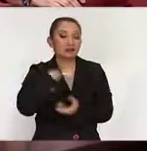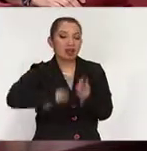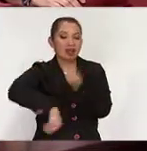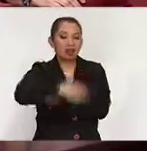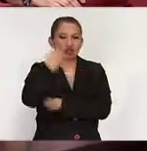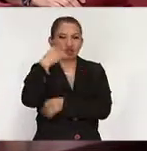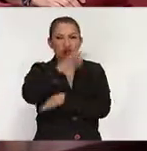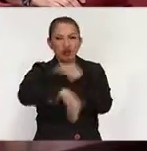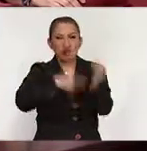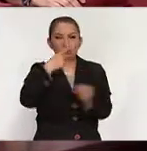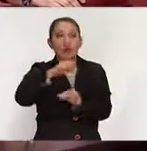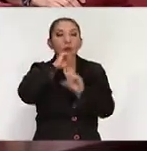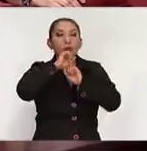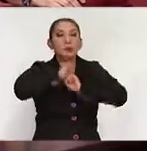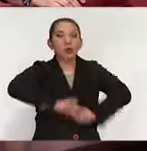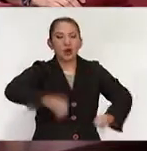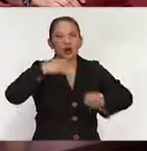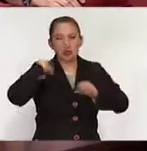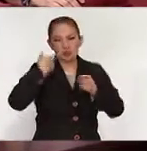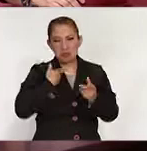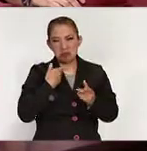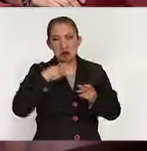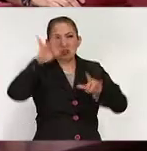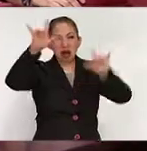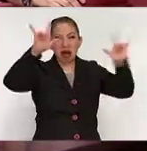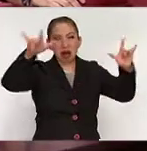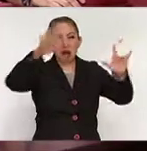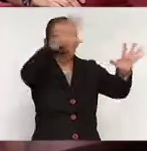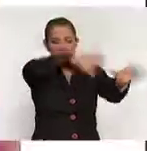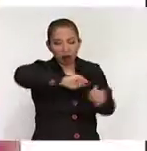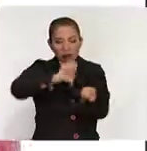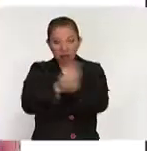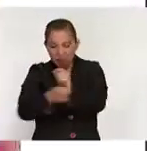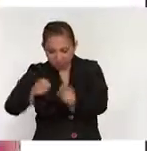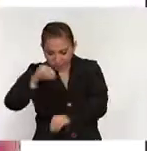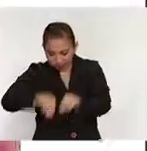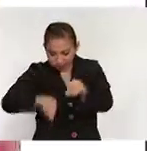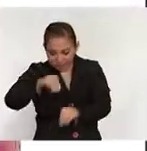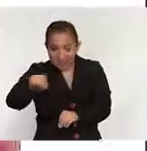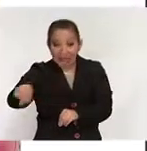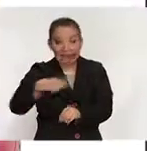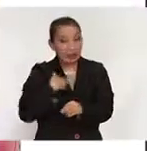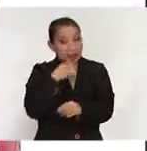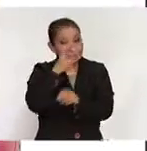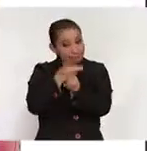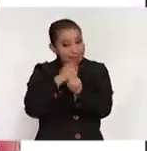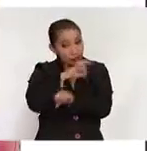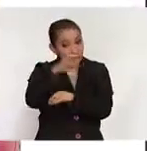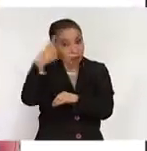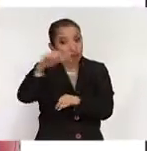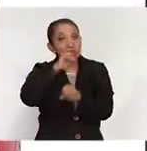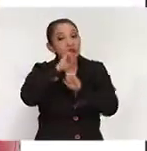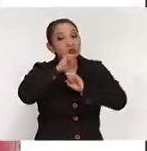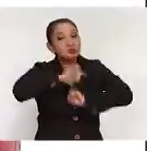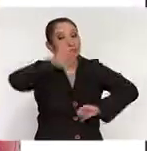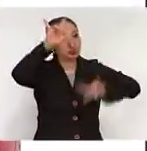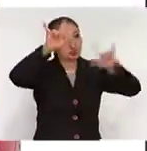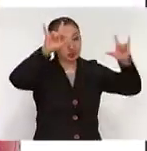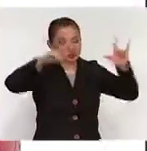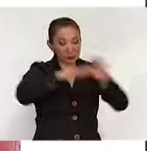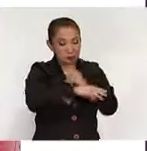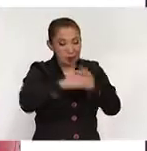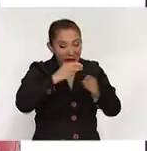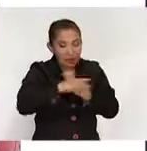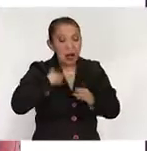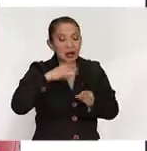todas las la propaganda política después de la jornada electoral y obligamos a los partidos políticos esto es bien importante que toda su propaganda política sean